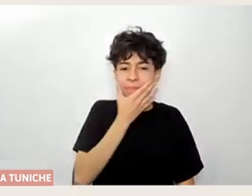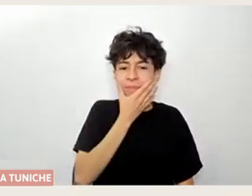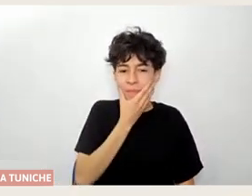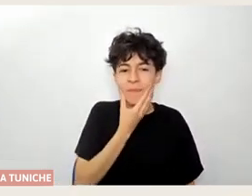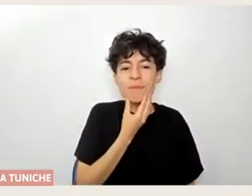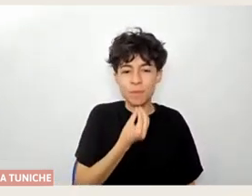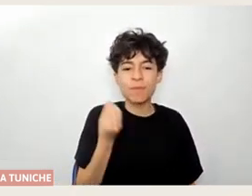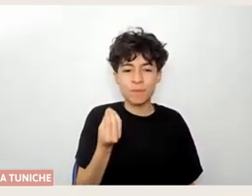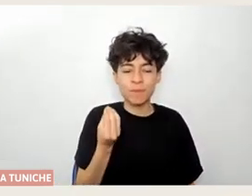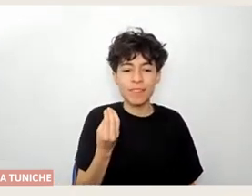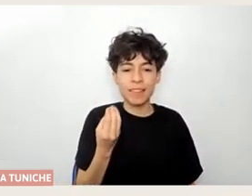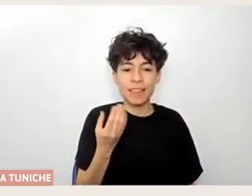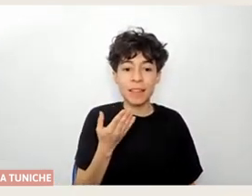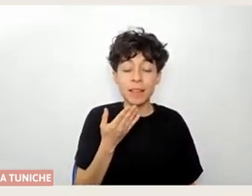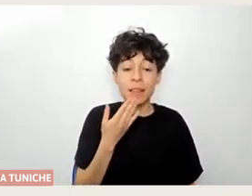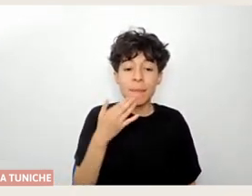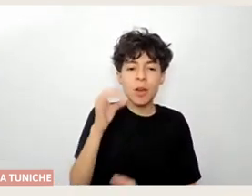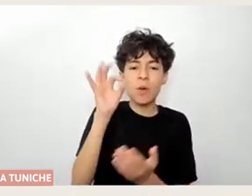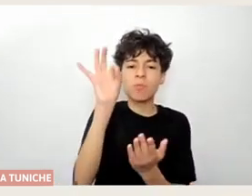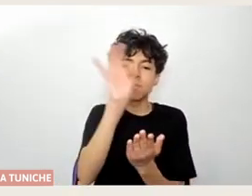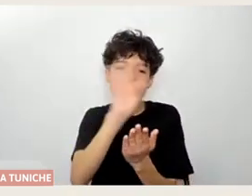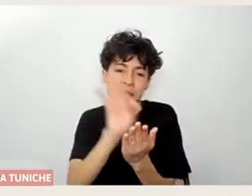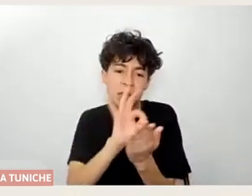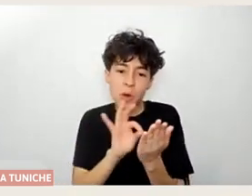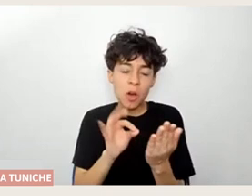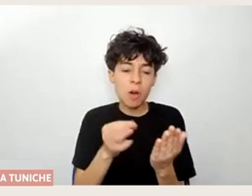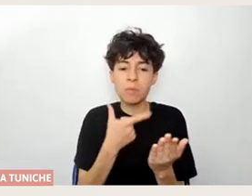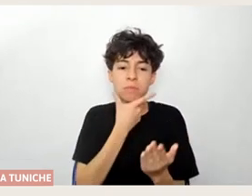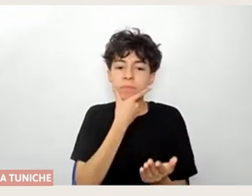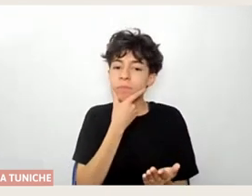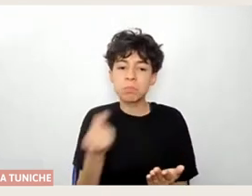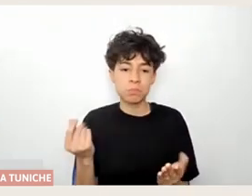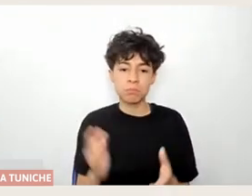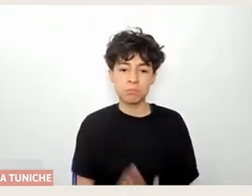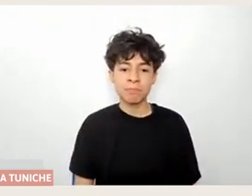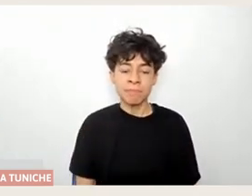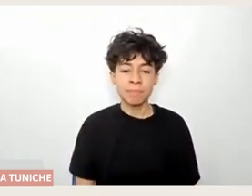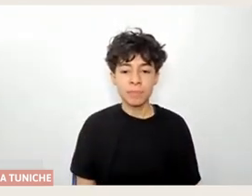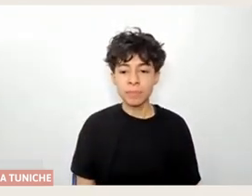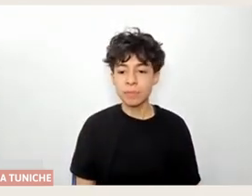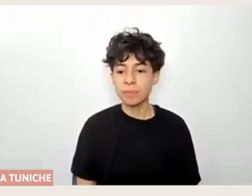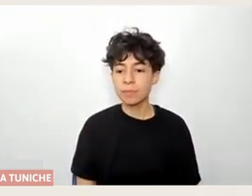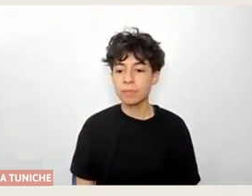puede describir también, es un dibujo súper sencillo. Y bueno, eso,